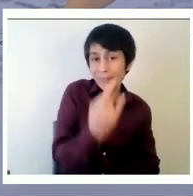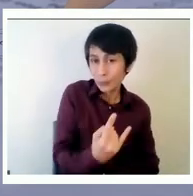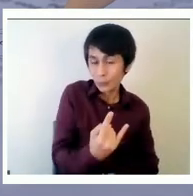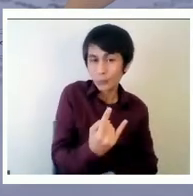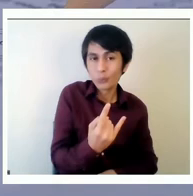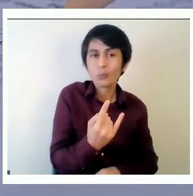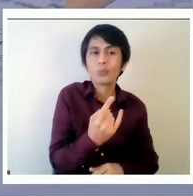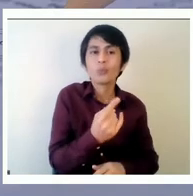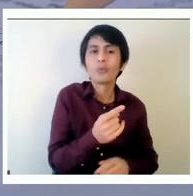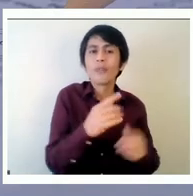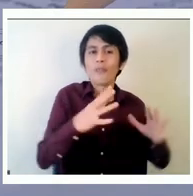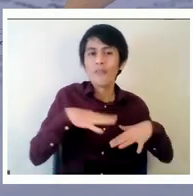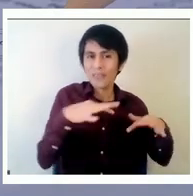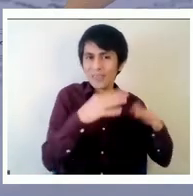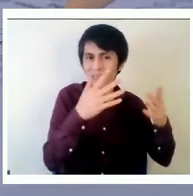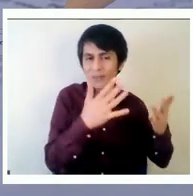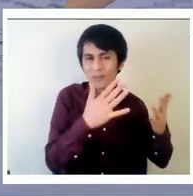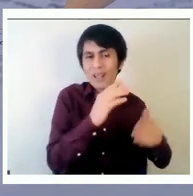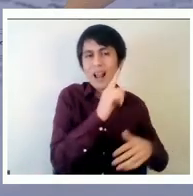Leonor